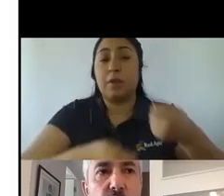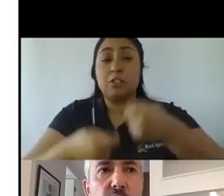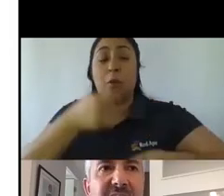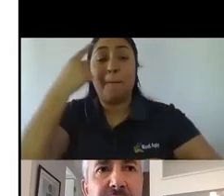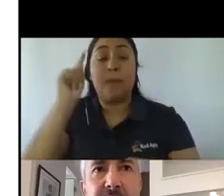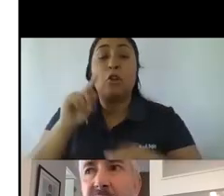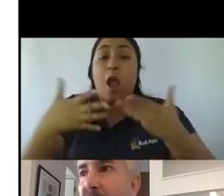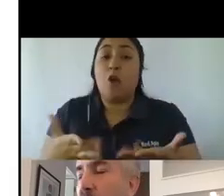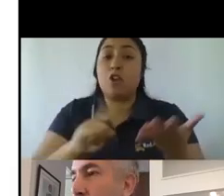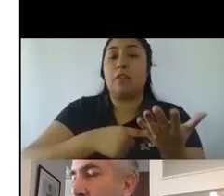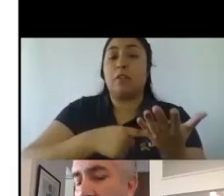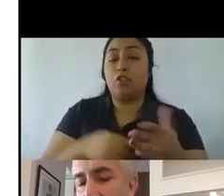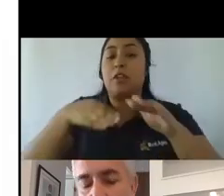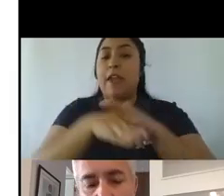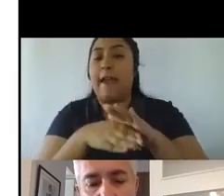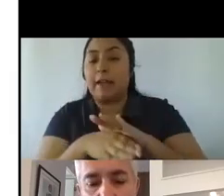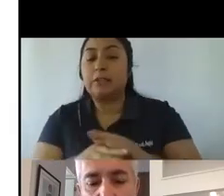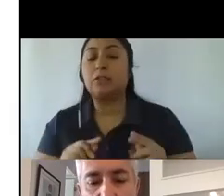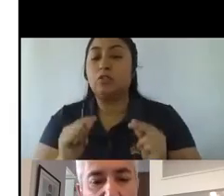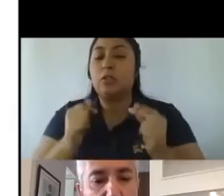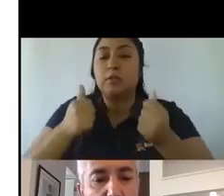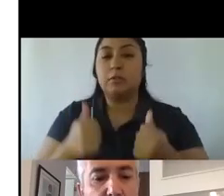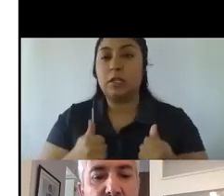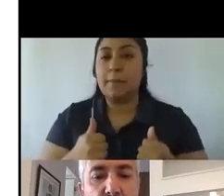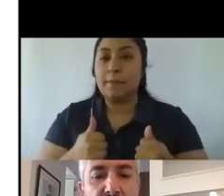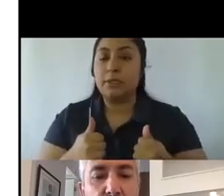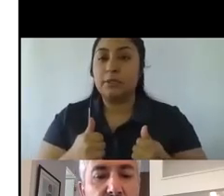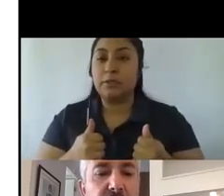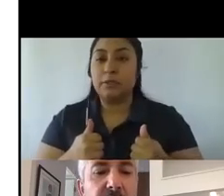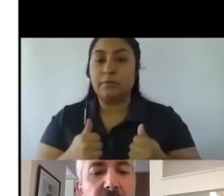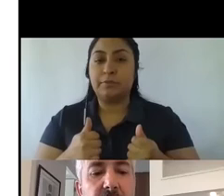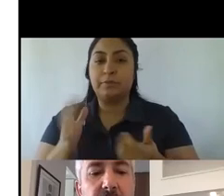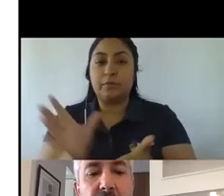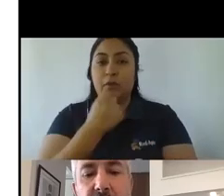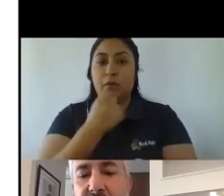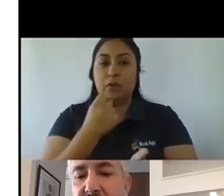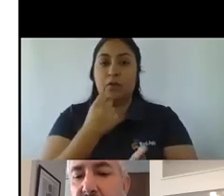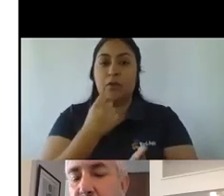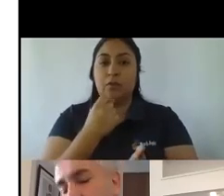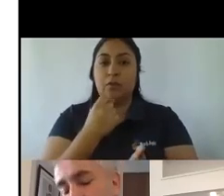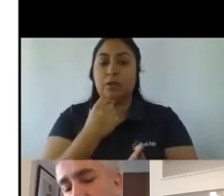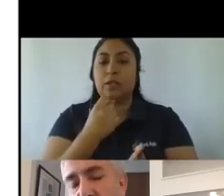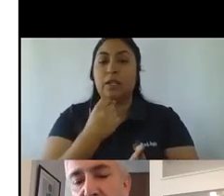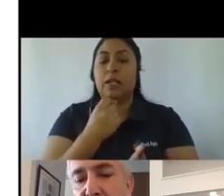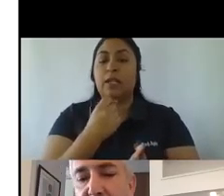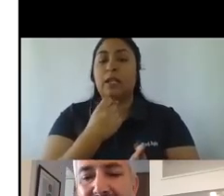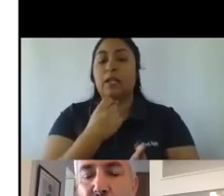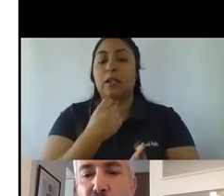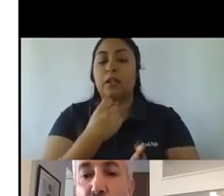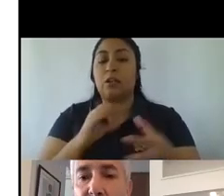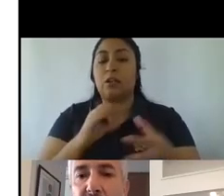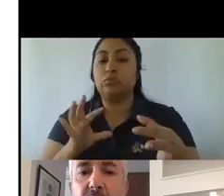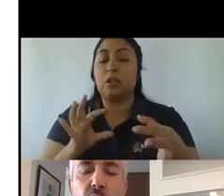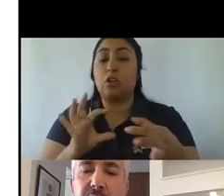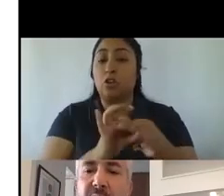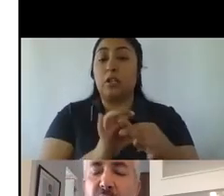acceso, la capacidad, digamos, de obtención, digamos, de una conexión a internet dada por